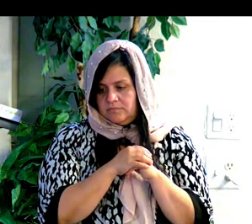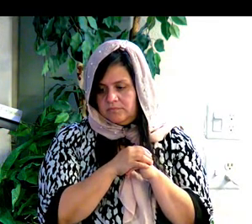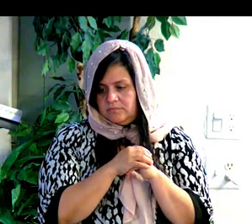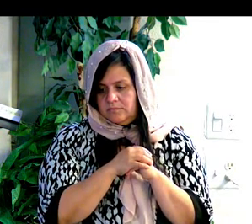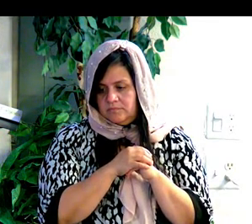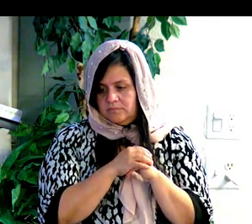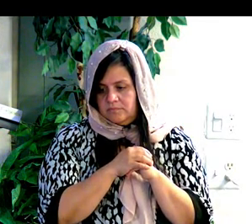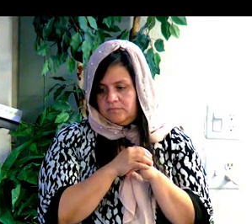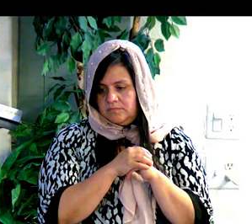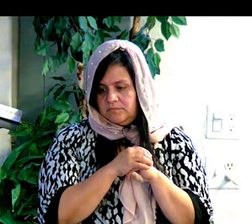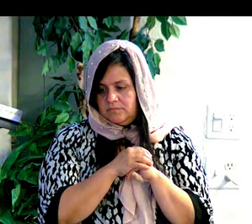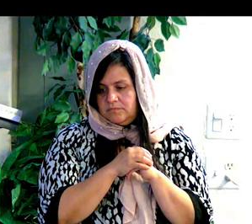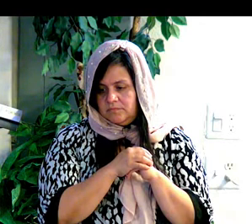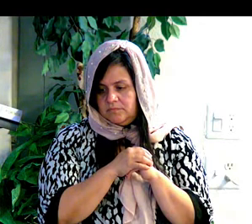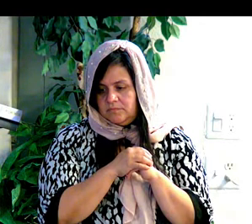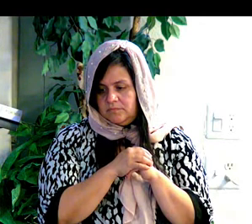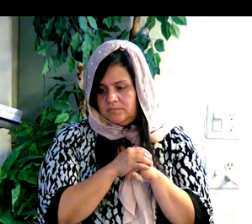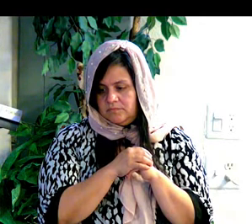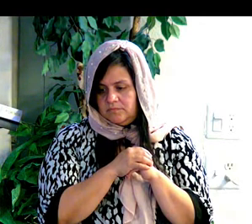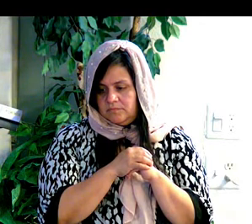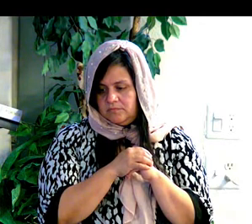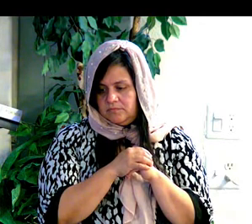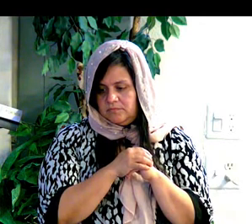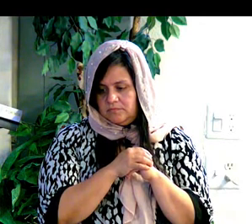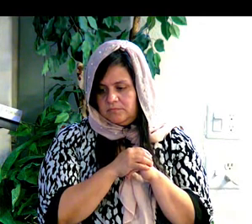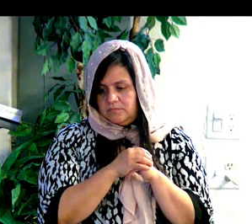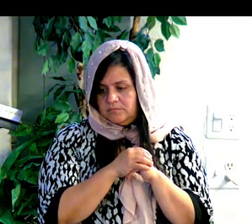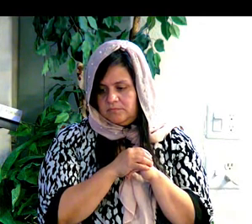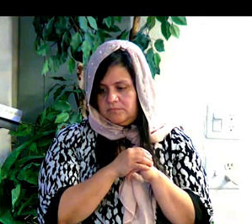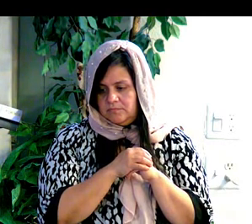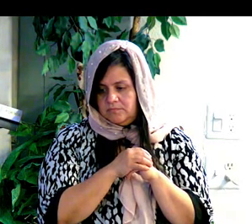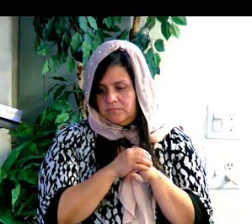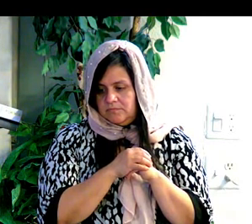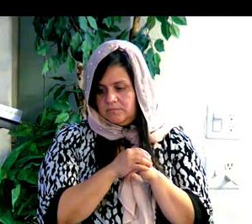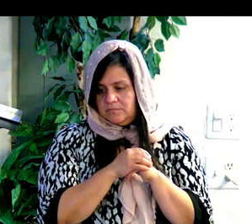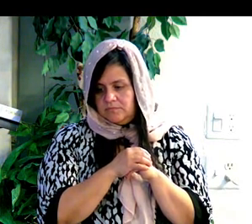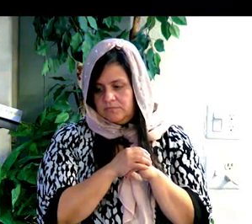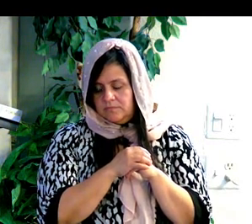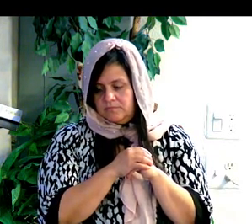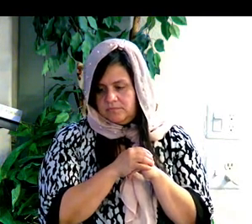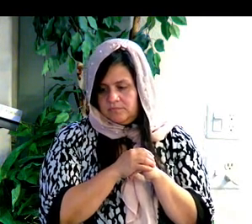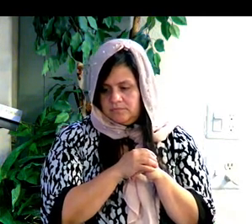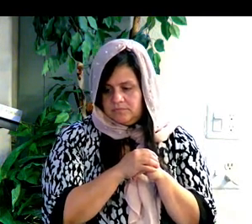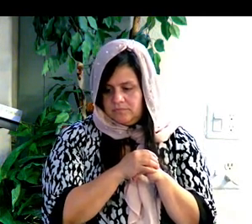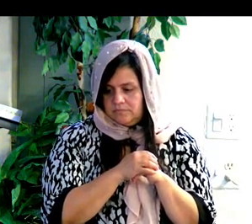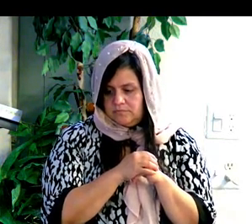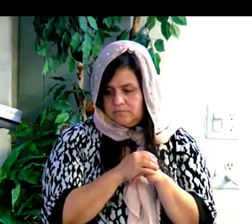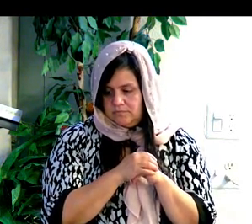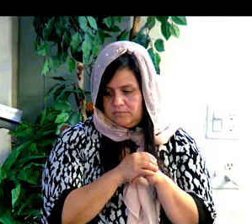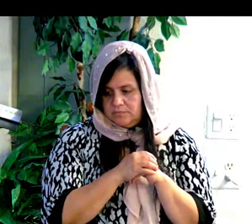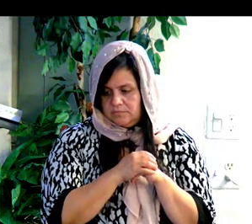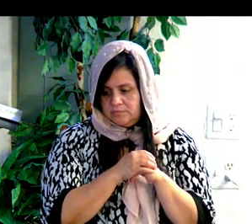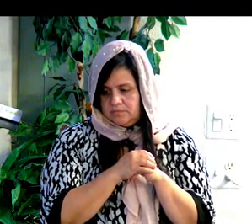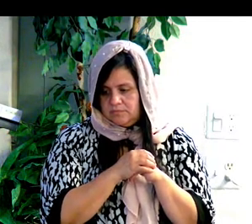ponéis? Pues apenas es la hora tercera del día, sino que esto es lo que fue dicho por medio del